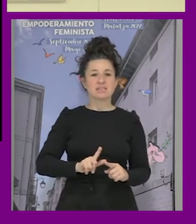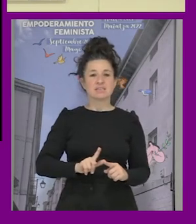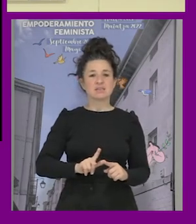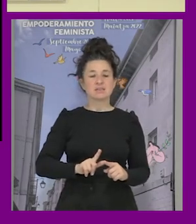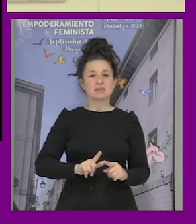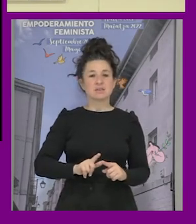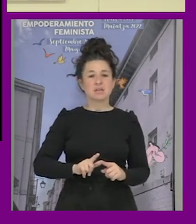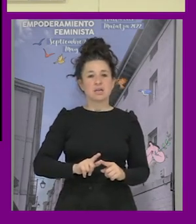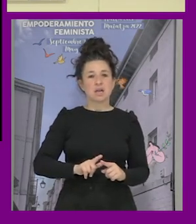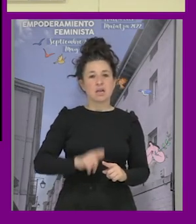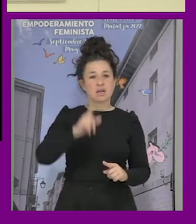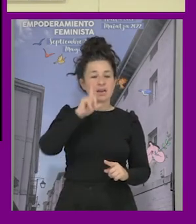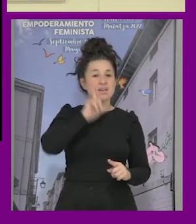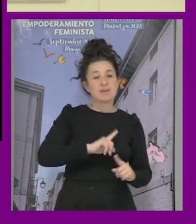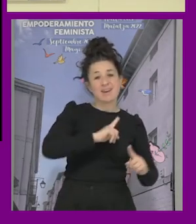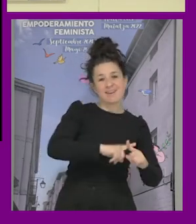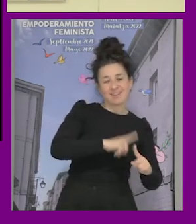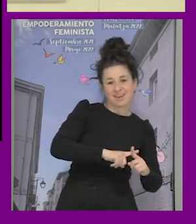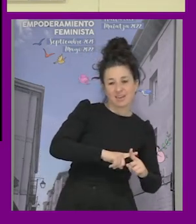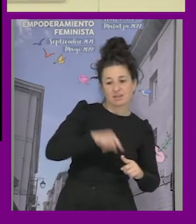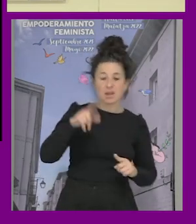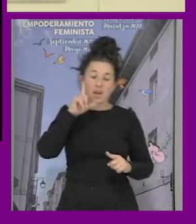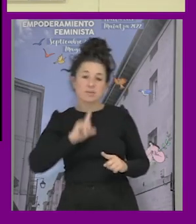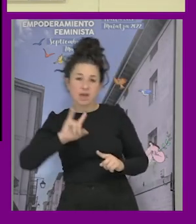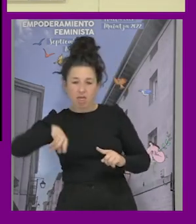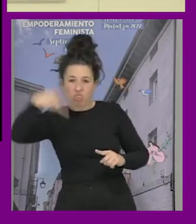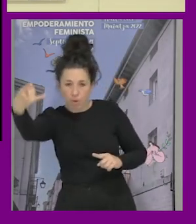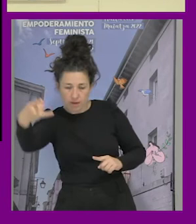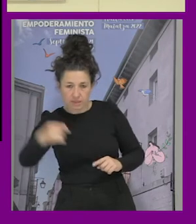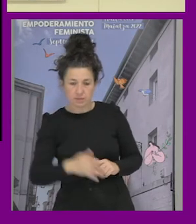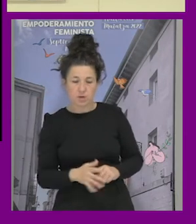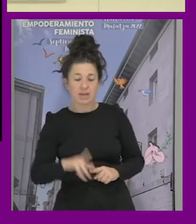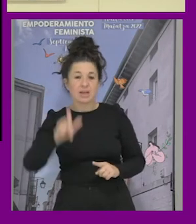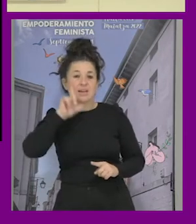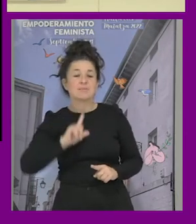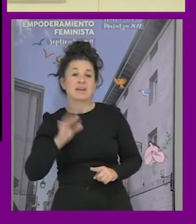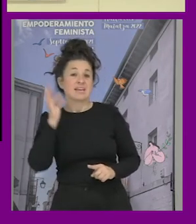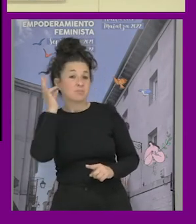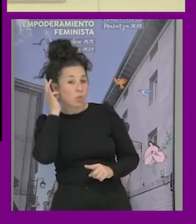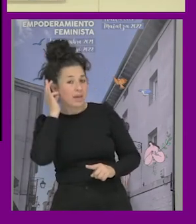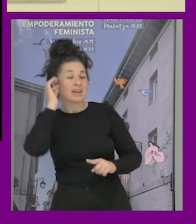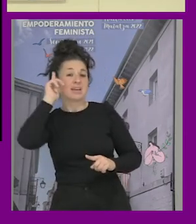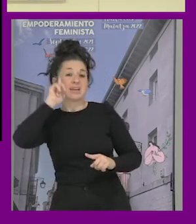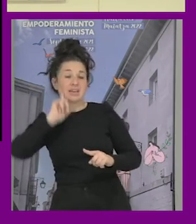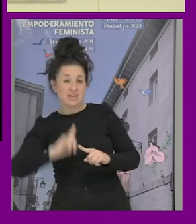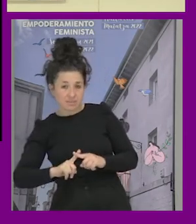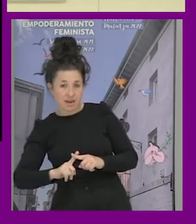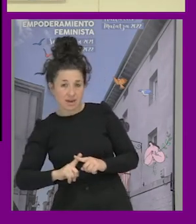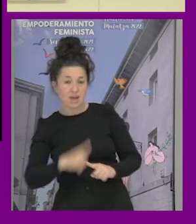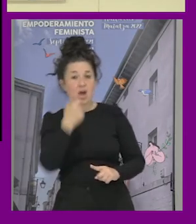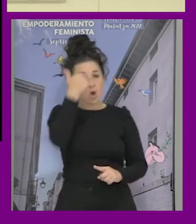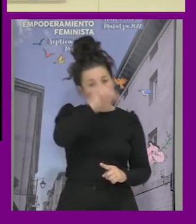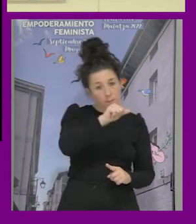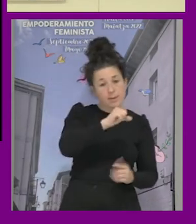gays ¿no? porque lesbiana es mujer más lesbiana dos ¿no? homosexual maricón uno ¿no?